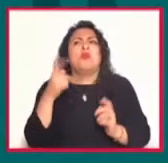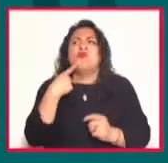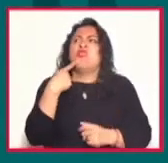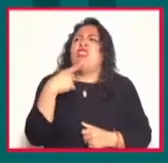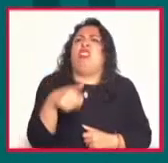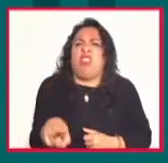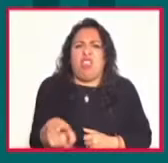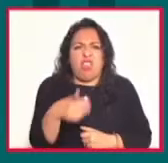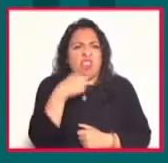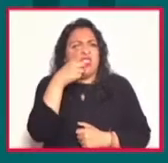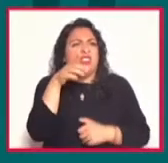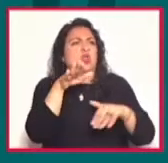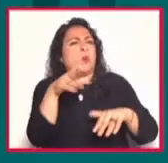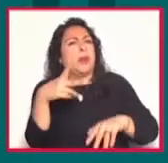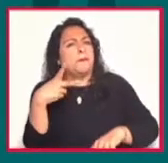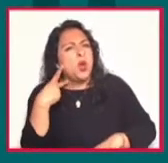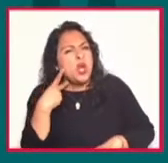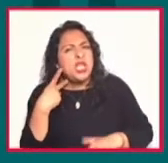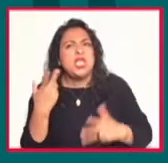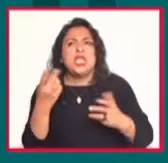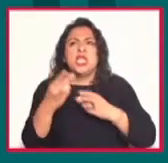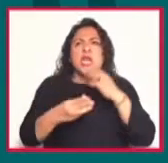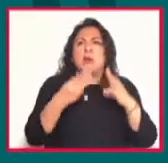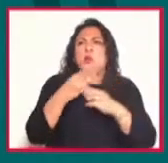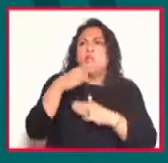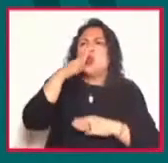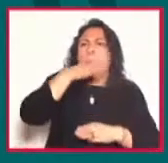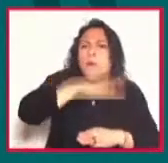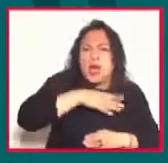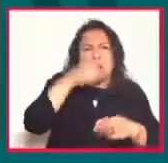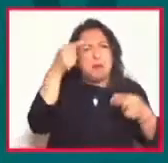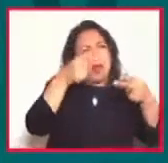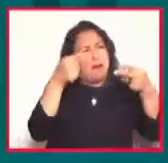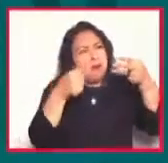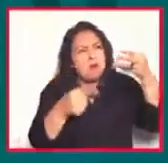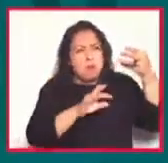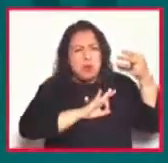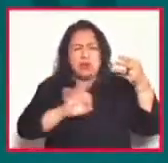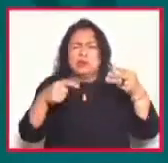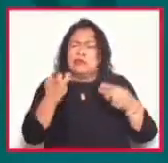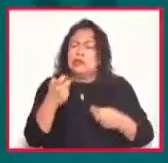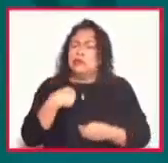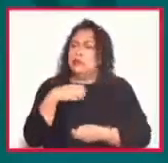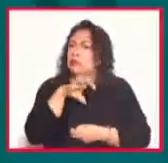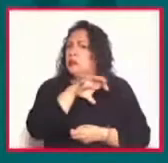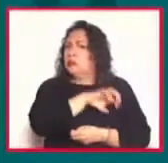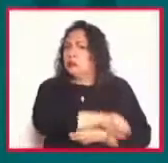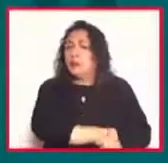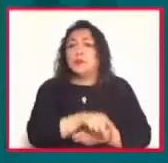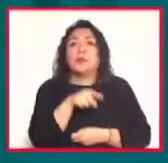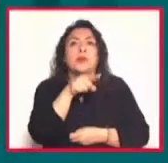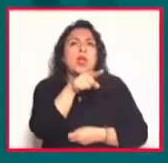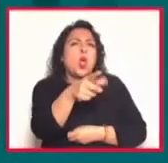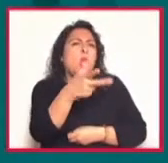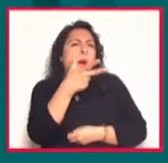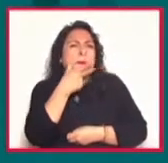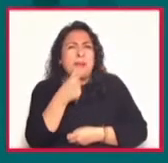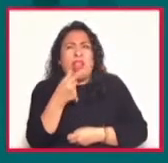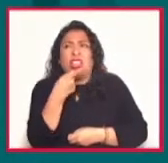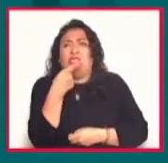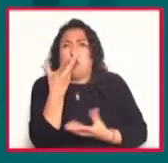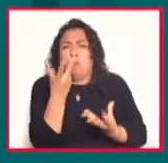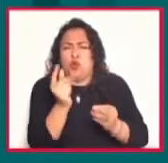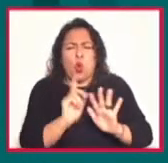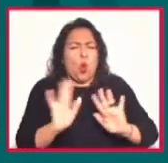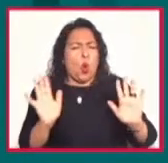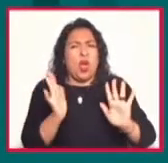decir cosas de política, de que el mundo va mal, de que el planeta esto, lo otro, y me fascinó. Era un tipo de pocas palabras. No era muy